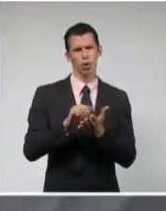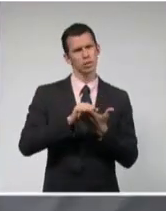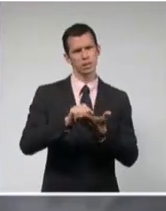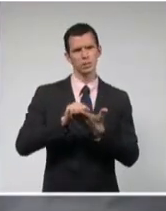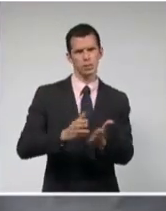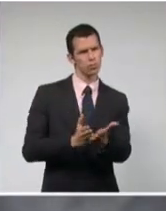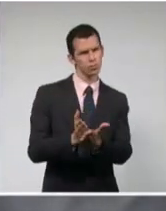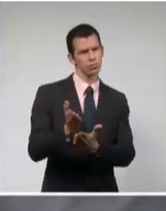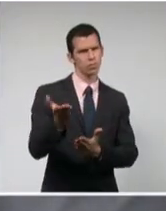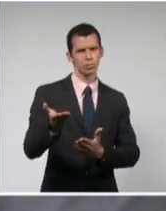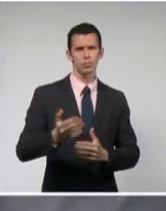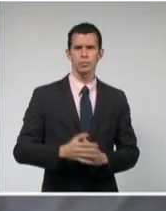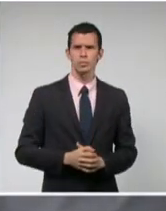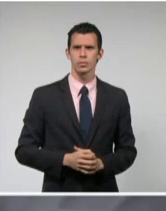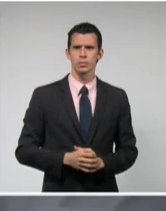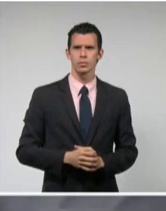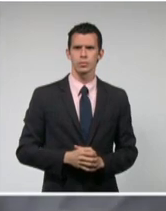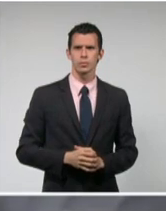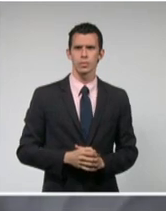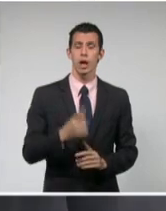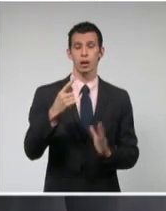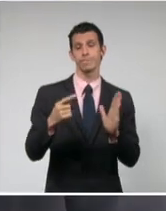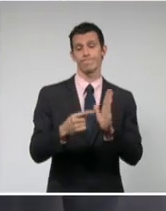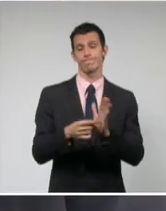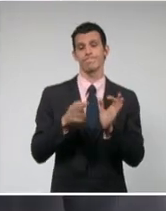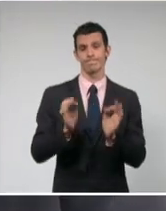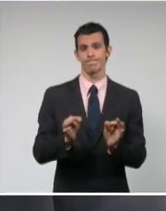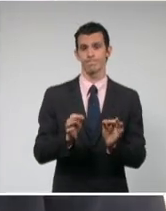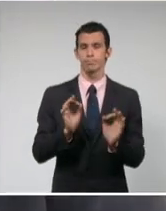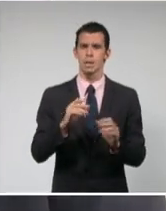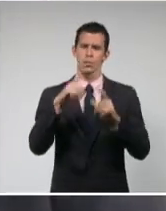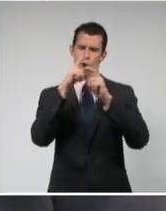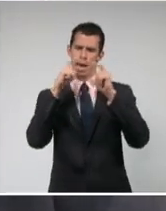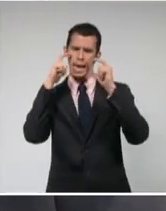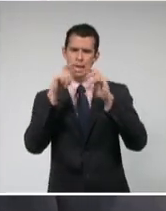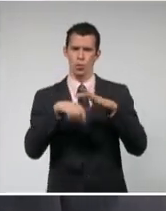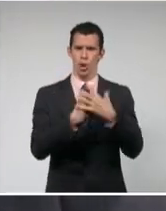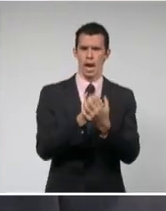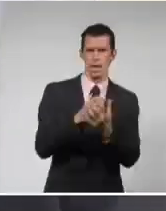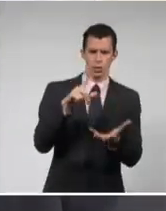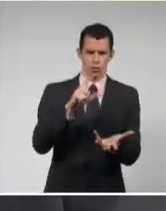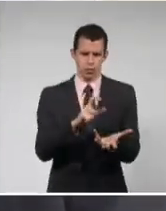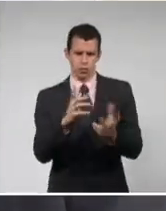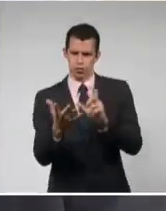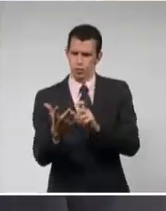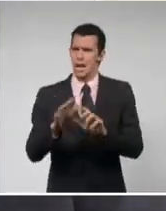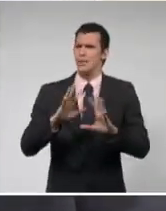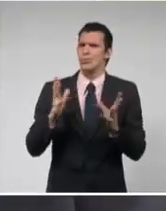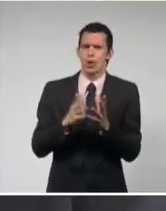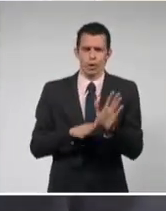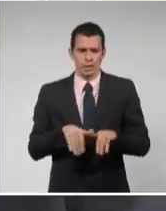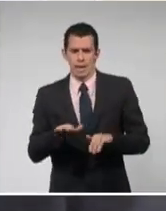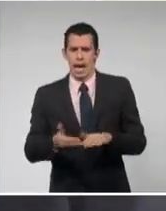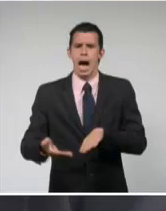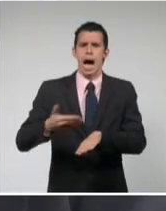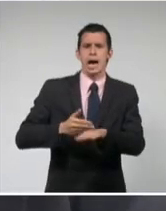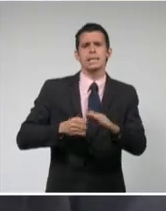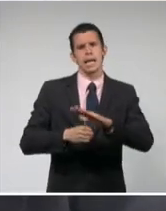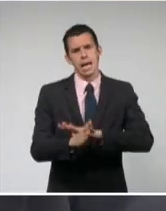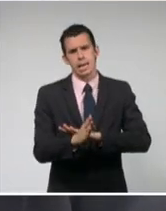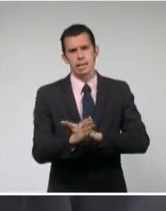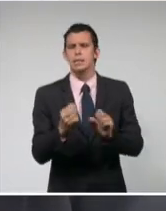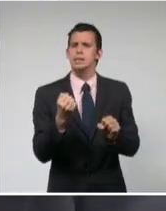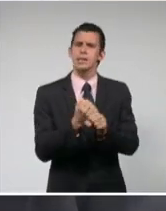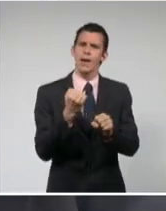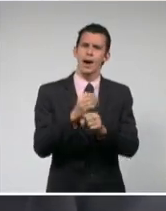Con la peculiaridad del rigor que se ha establecido en las unidades de correo, tanto para los trabajadores,